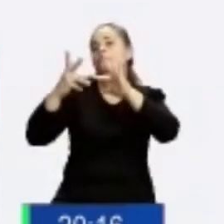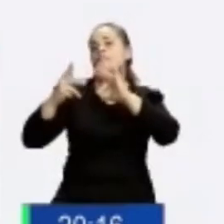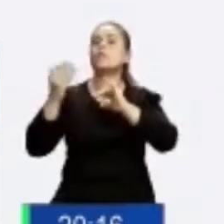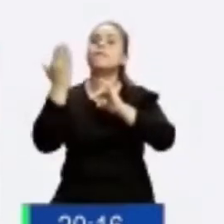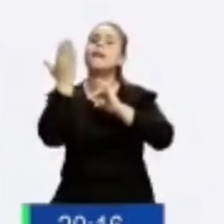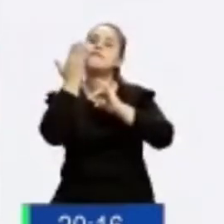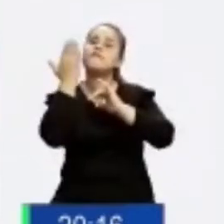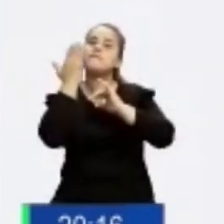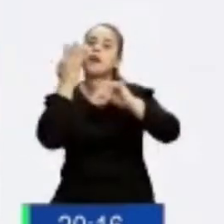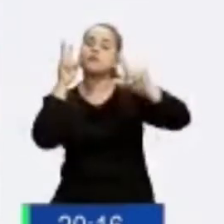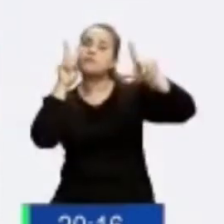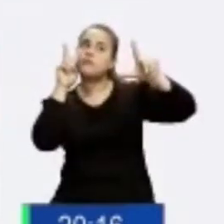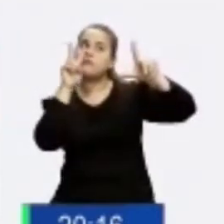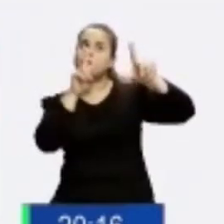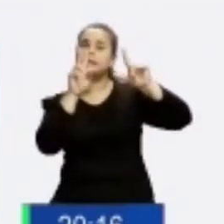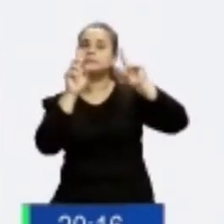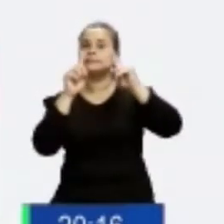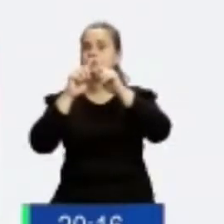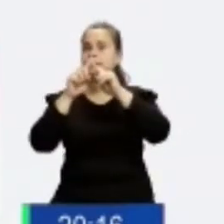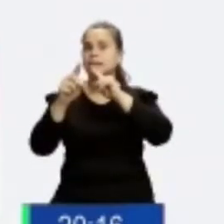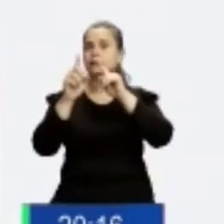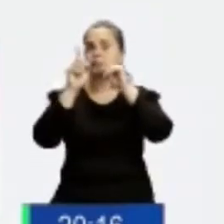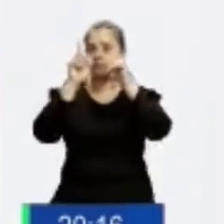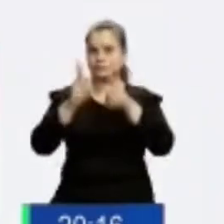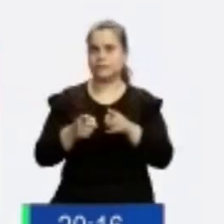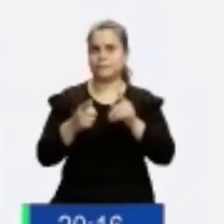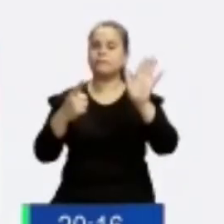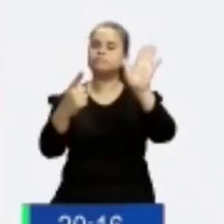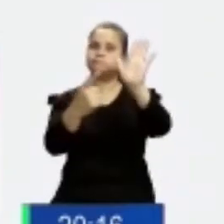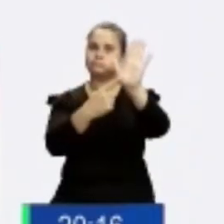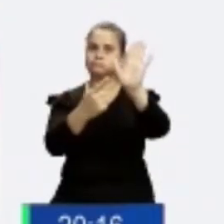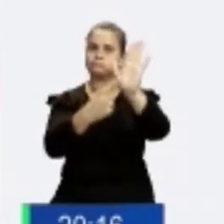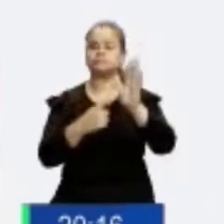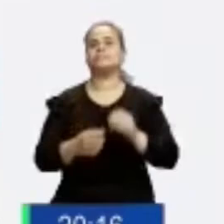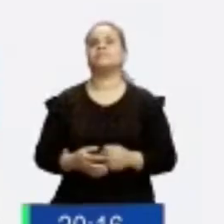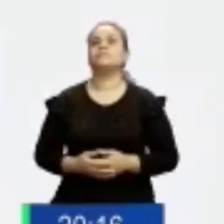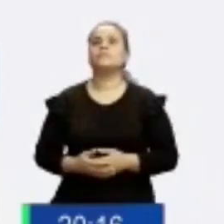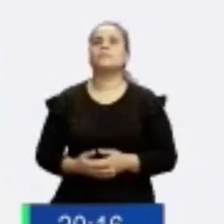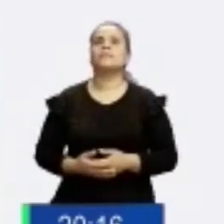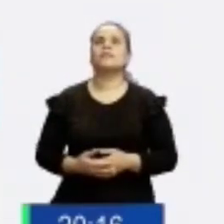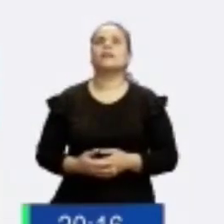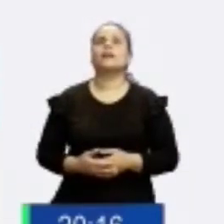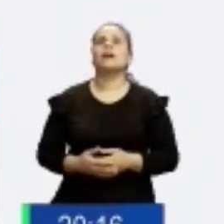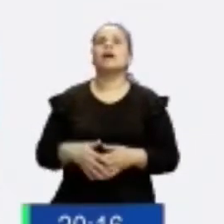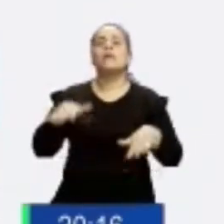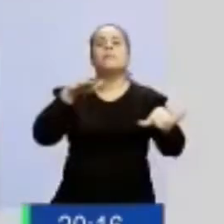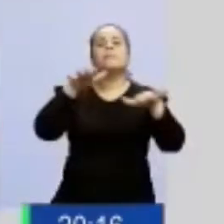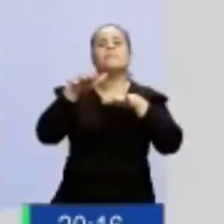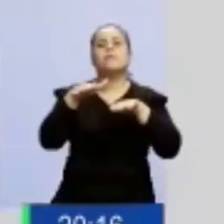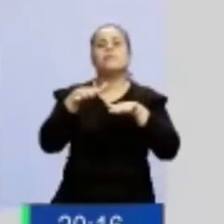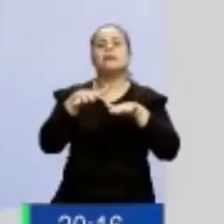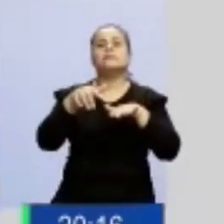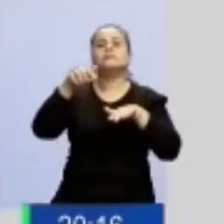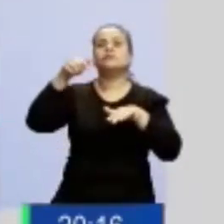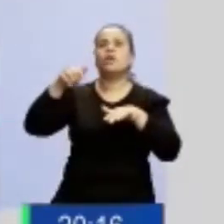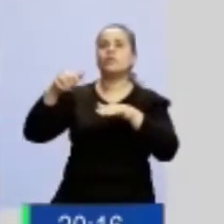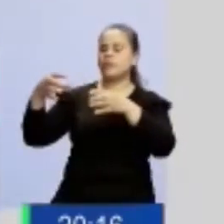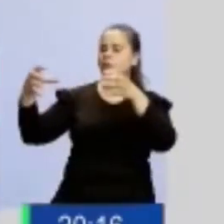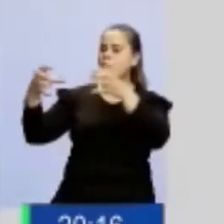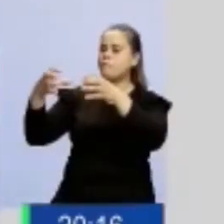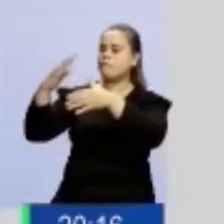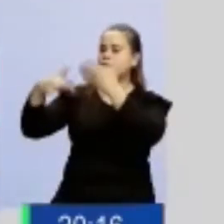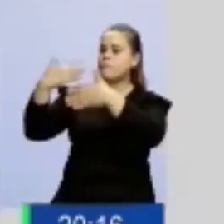simultáneo. Creo que es importante el anuncio sobre la transmisión de los partidos, porque además de que es un lugar